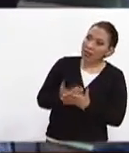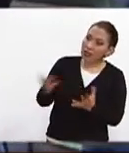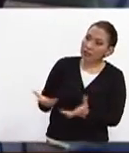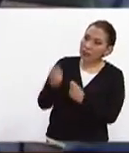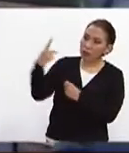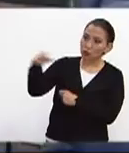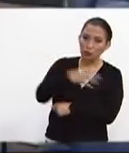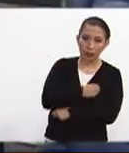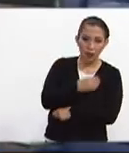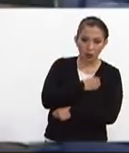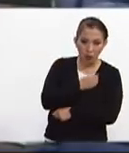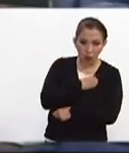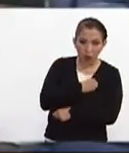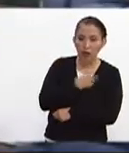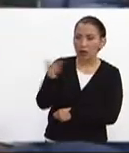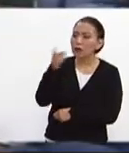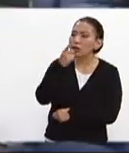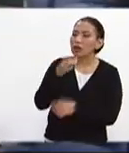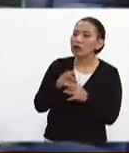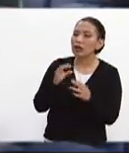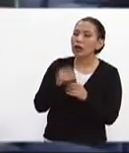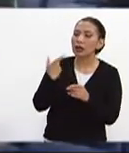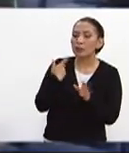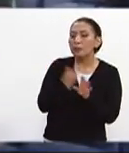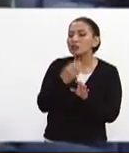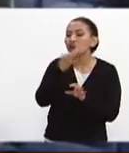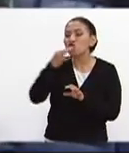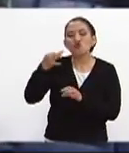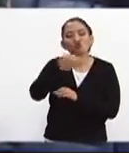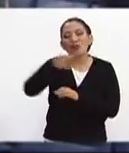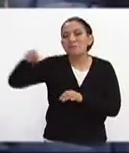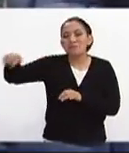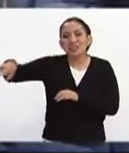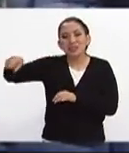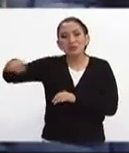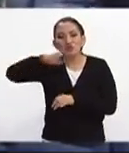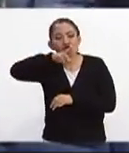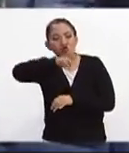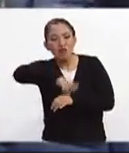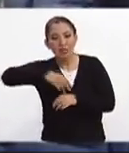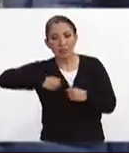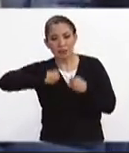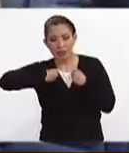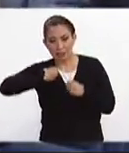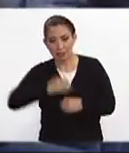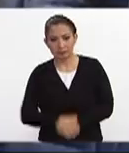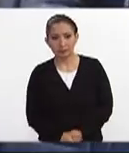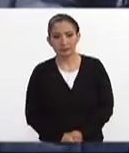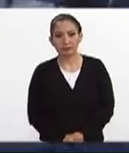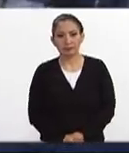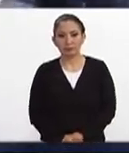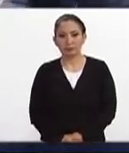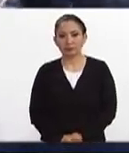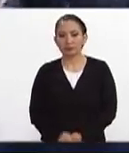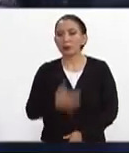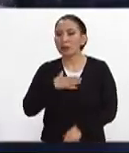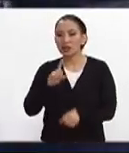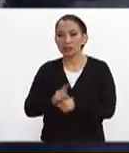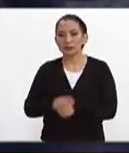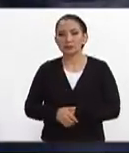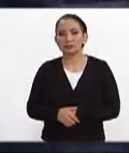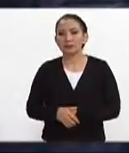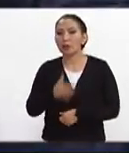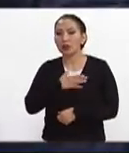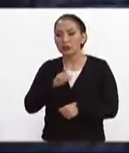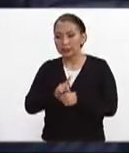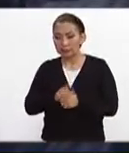rescatado su hijo y pues nos va a contar los pormenores de lo que de este reporte de vida que les están dando muy buenos días